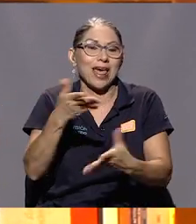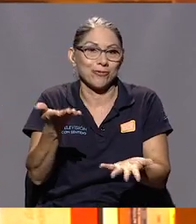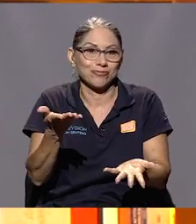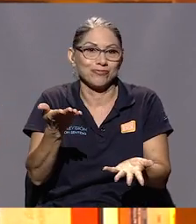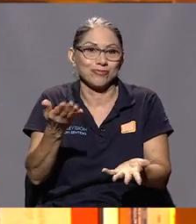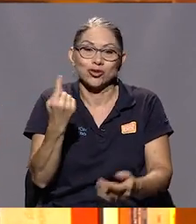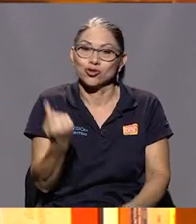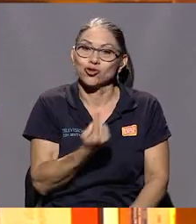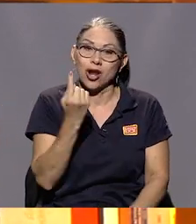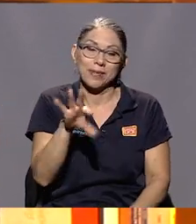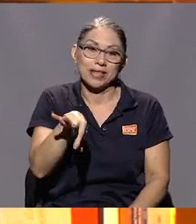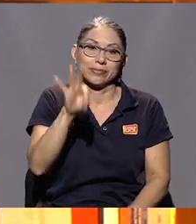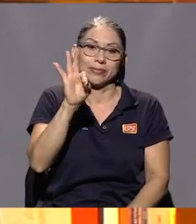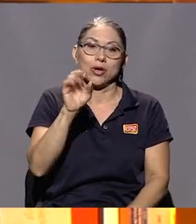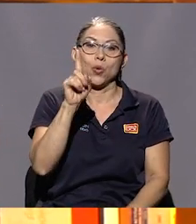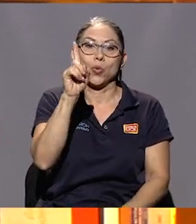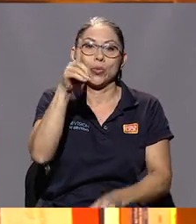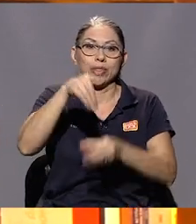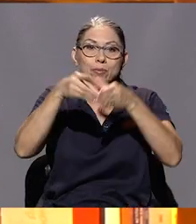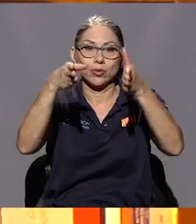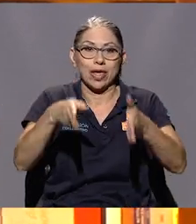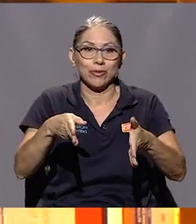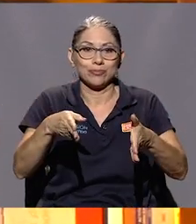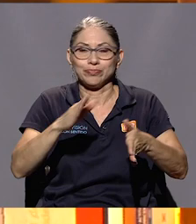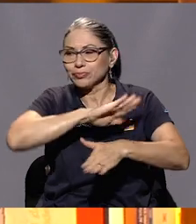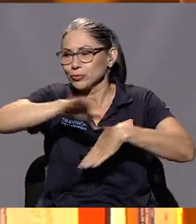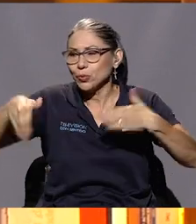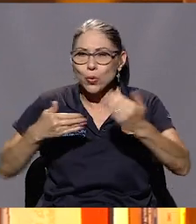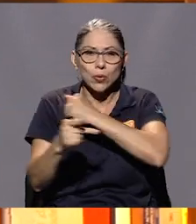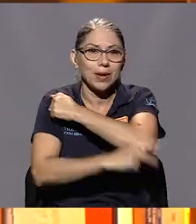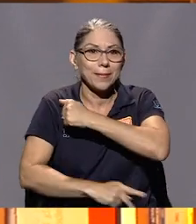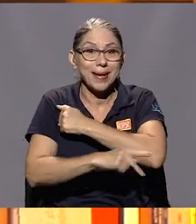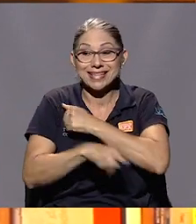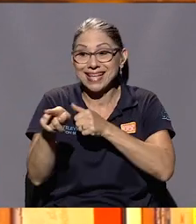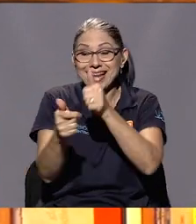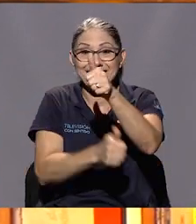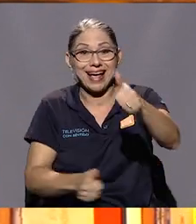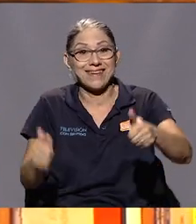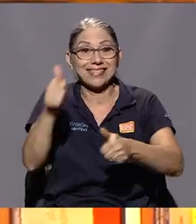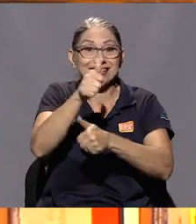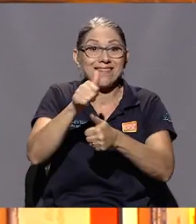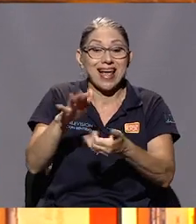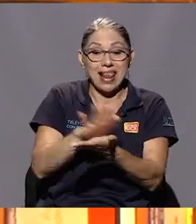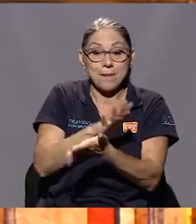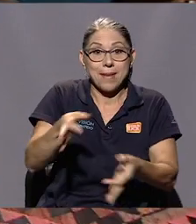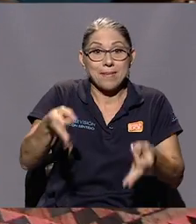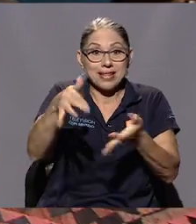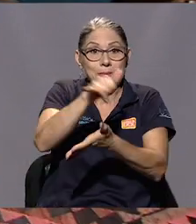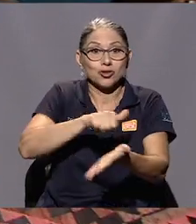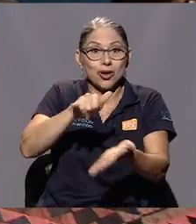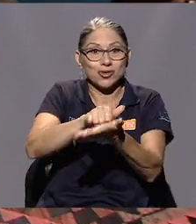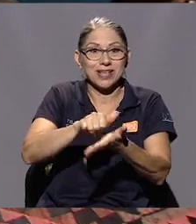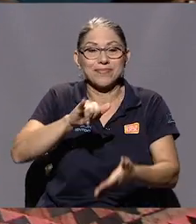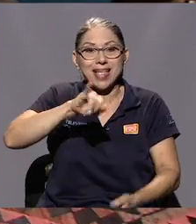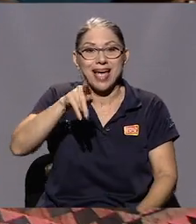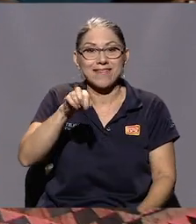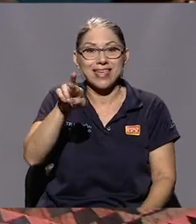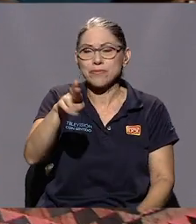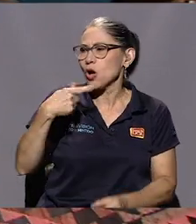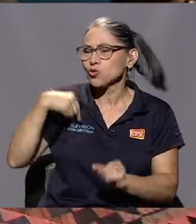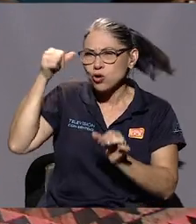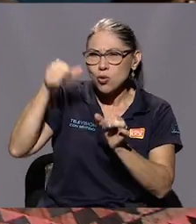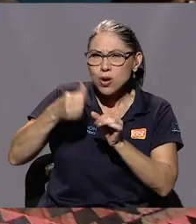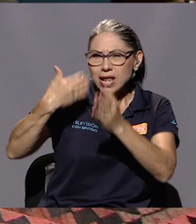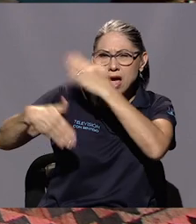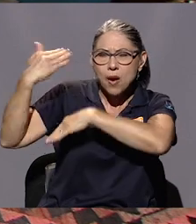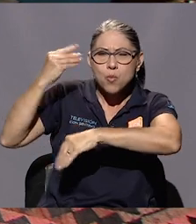resultado fue que elegimos solamente un diputado en todo el país, que fue el que encabezaba la papeleta por San José, que era Javier. Yo me acuerdo de una